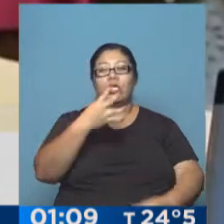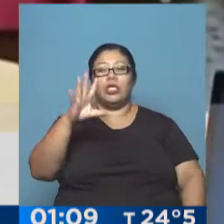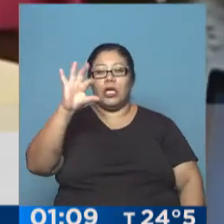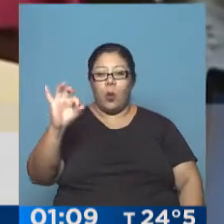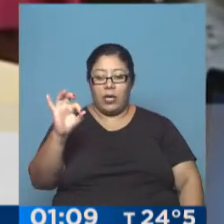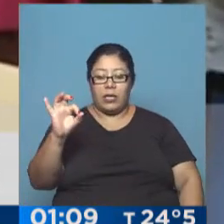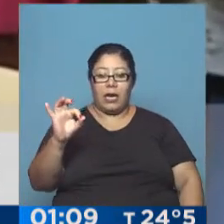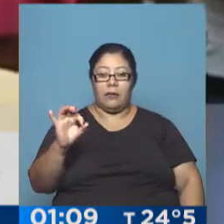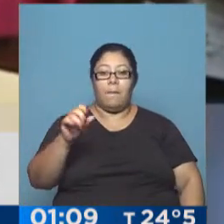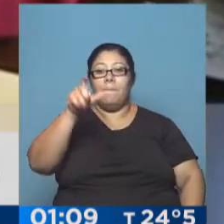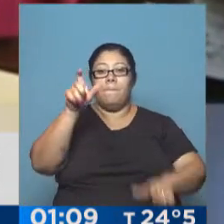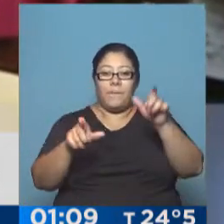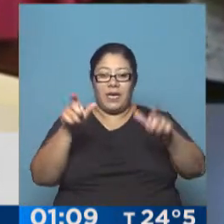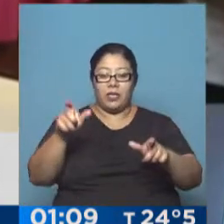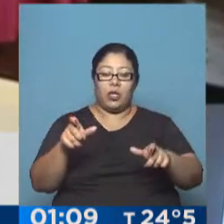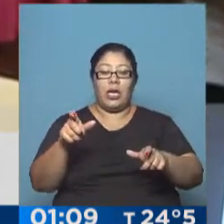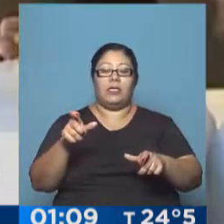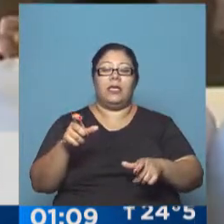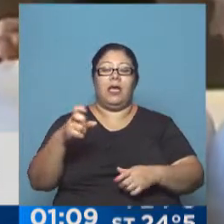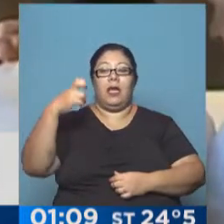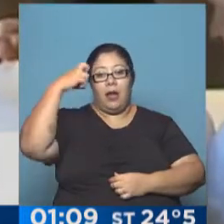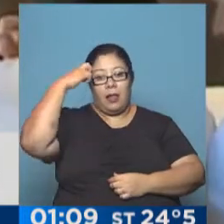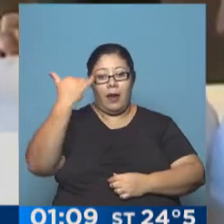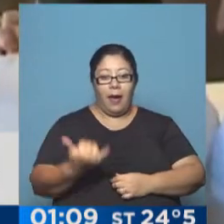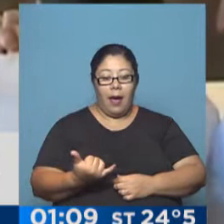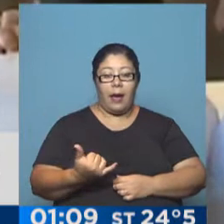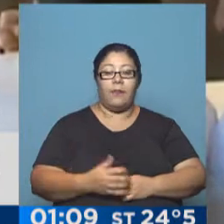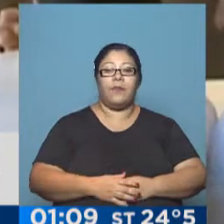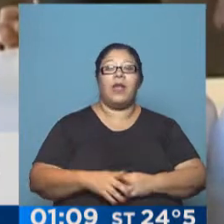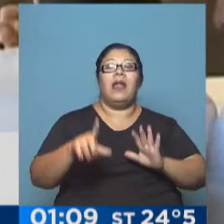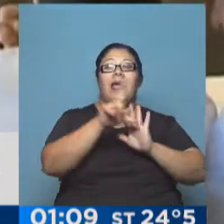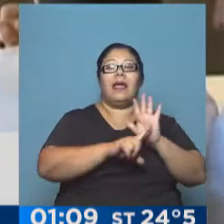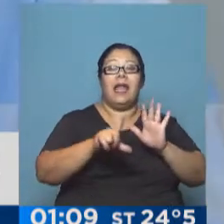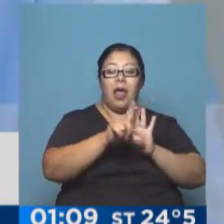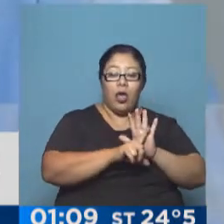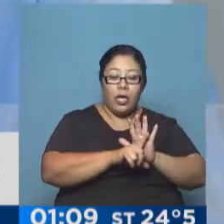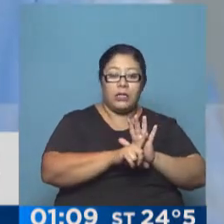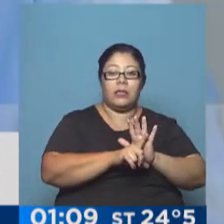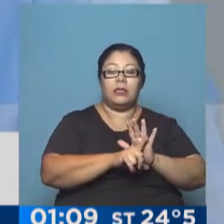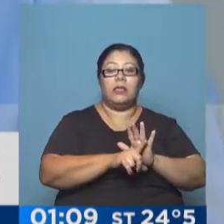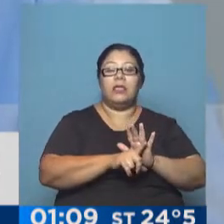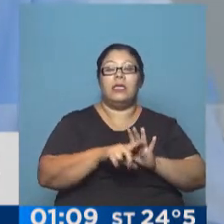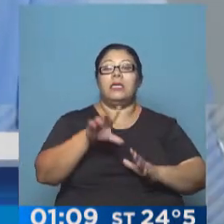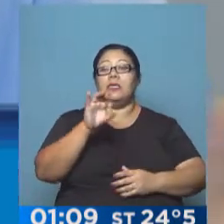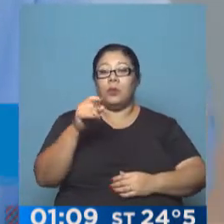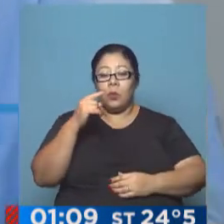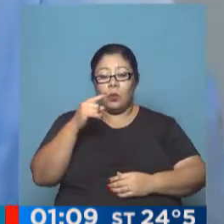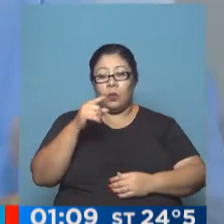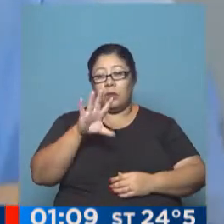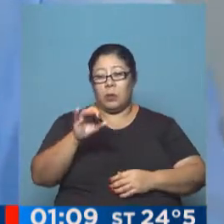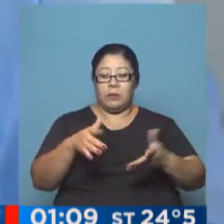grupo de legisladores de Cambiemos, que es la coalición de gobierno. Y, bueno,